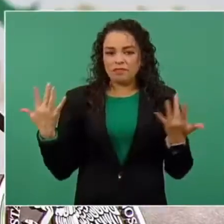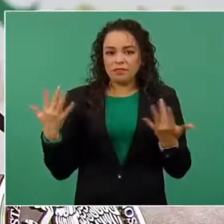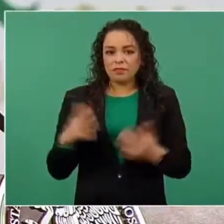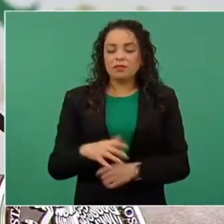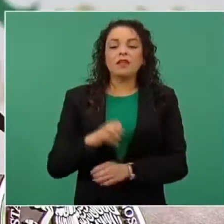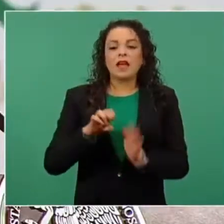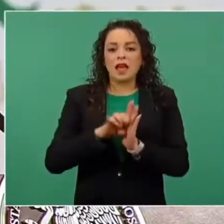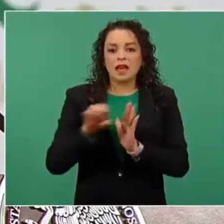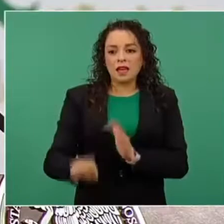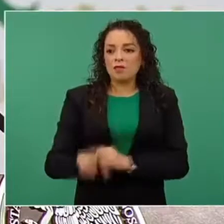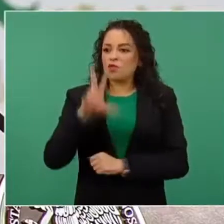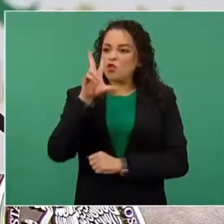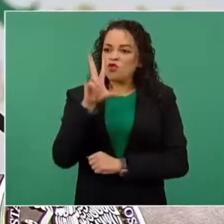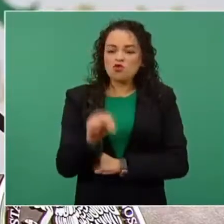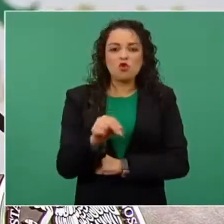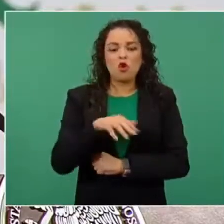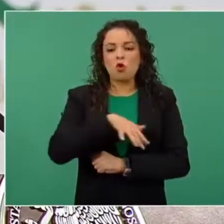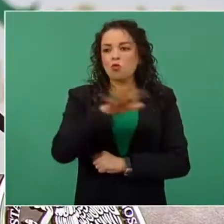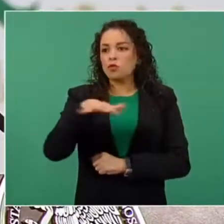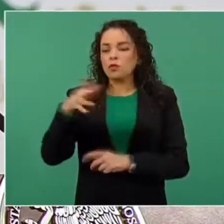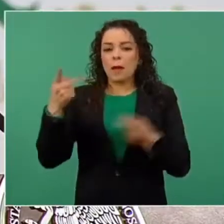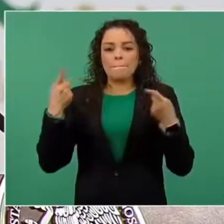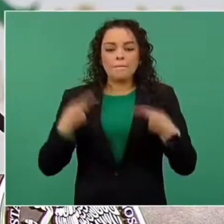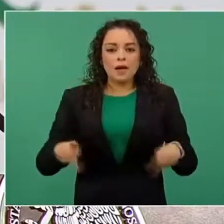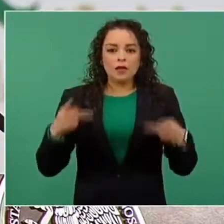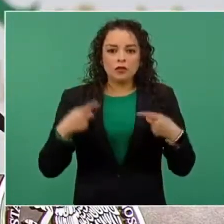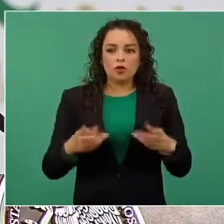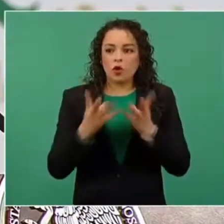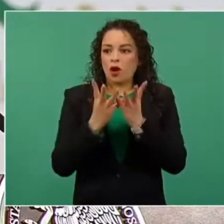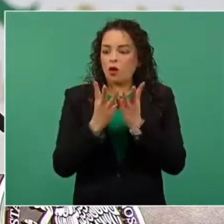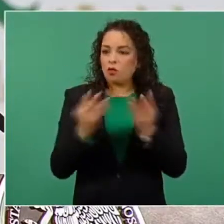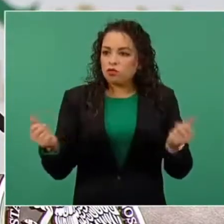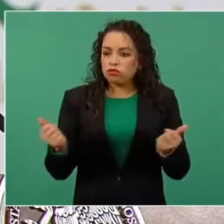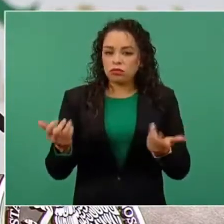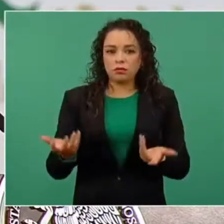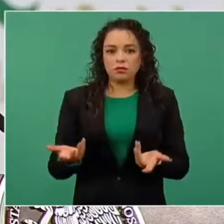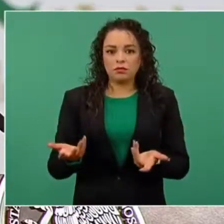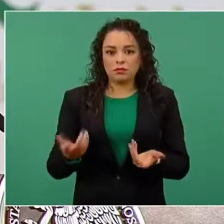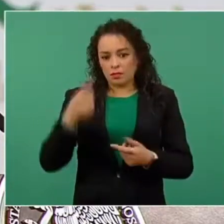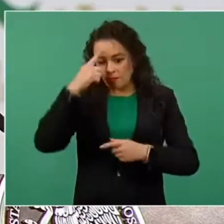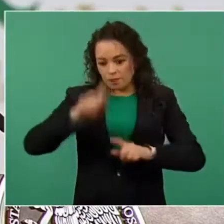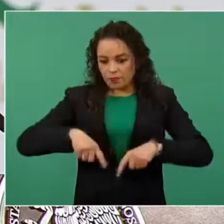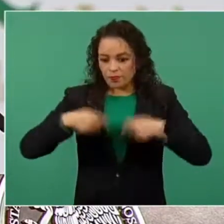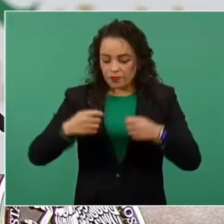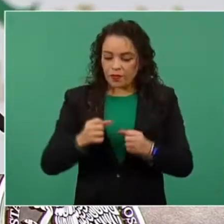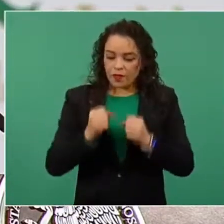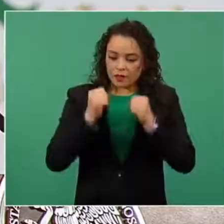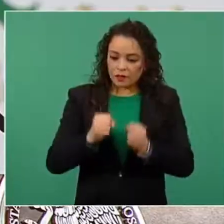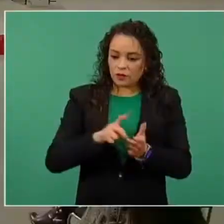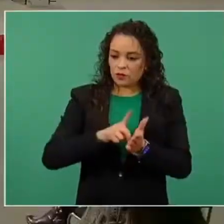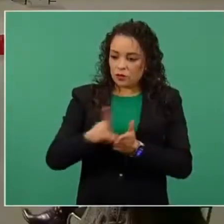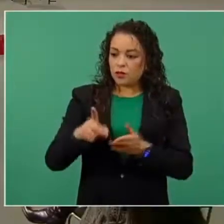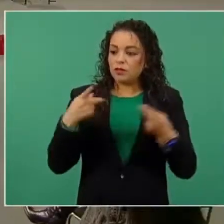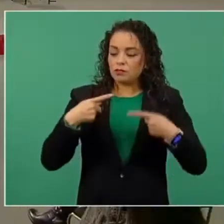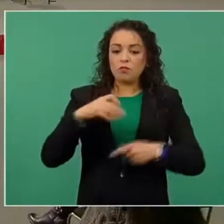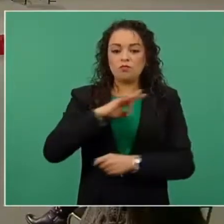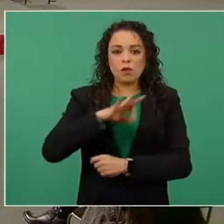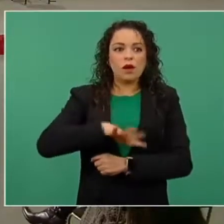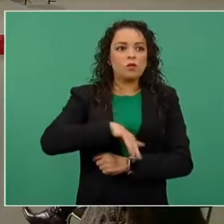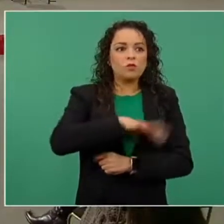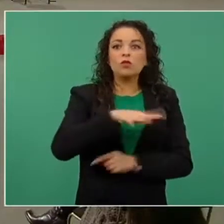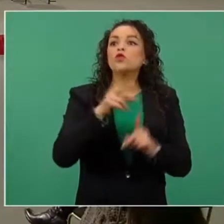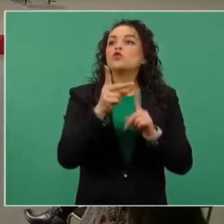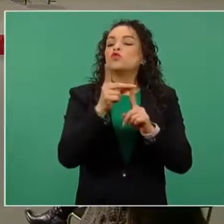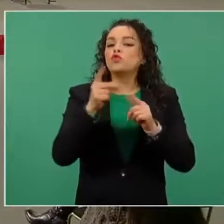personas, a su obligación y responsabilidad para garantizar el derecho a las personas a ser buscados y a regresar